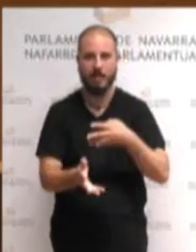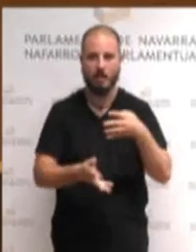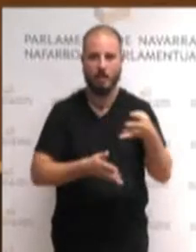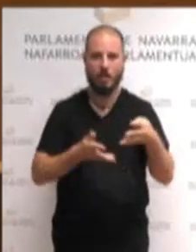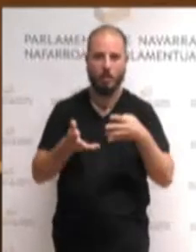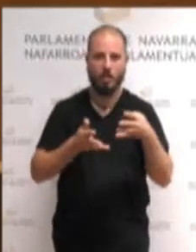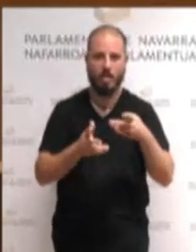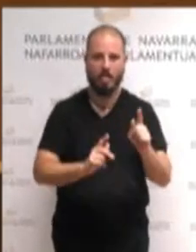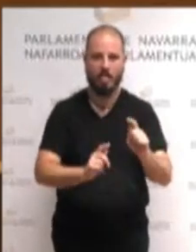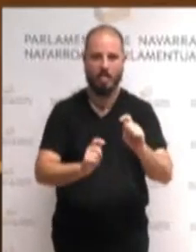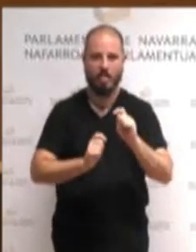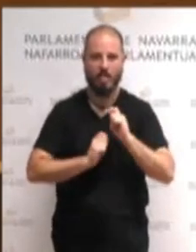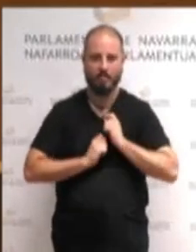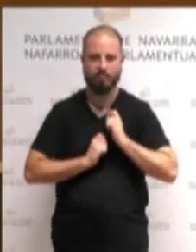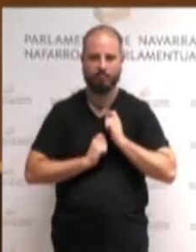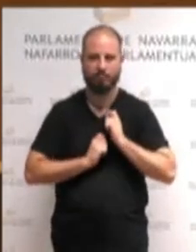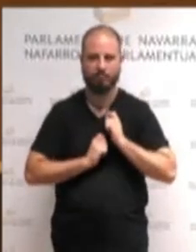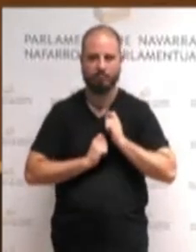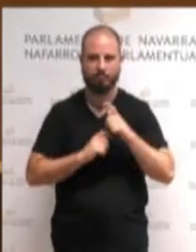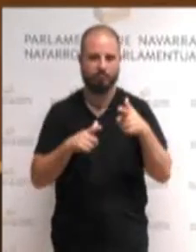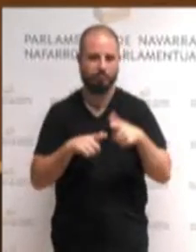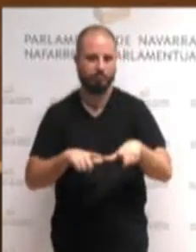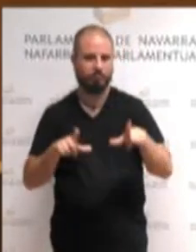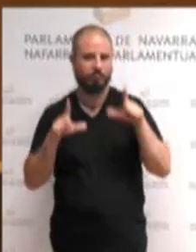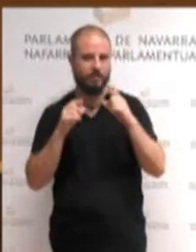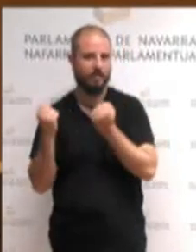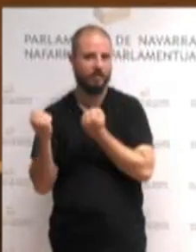horrekontziko eragirik,